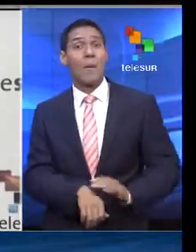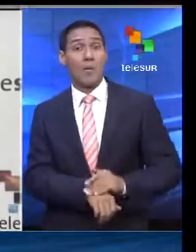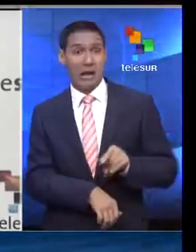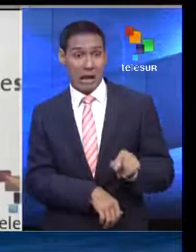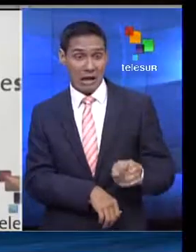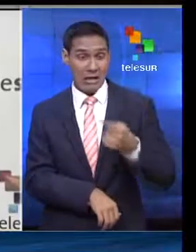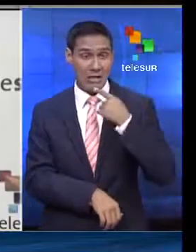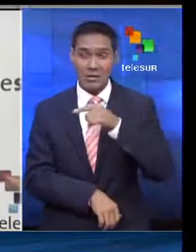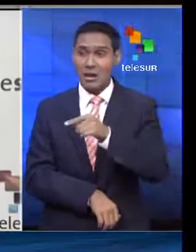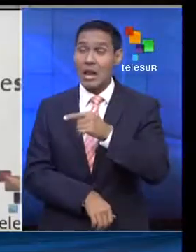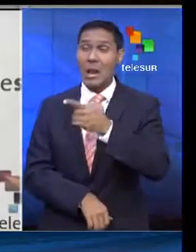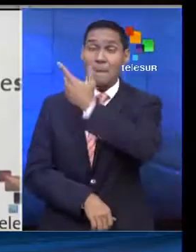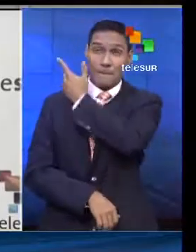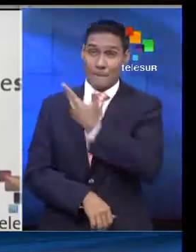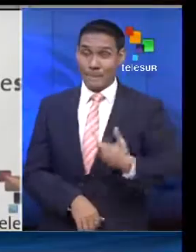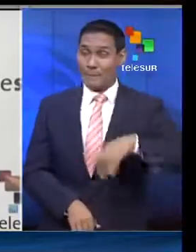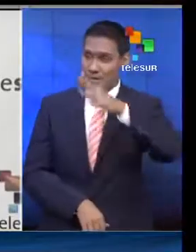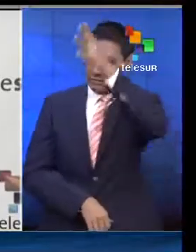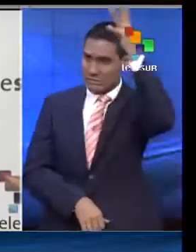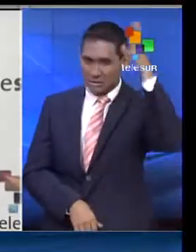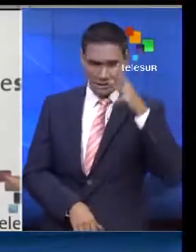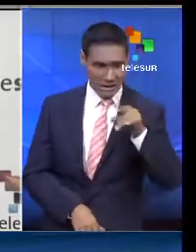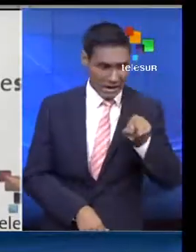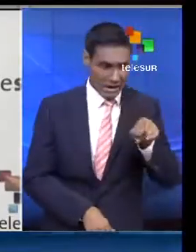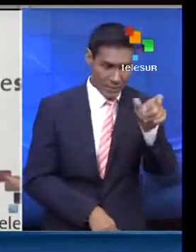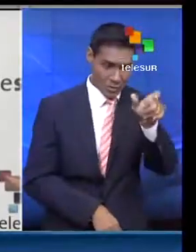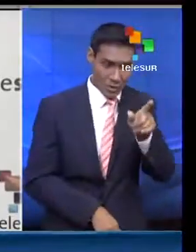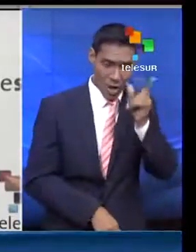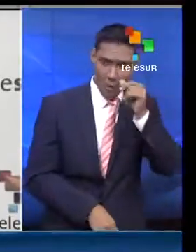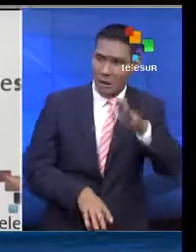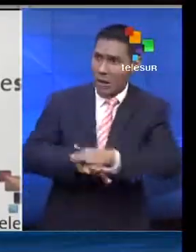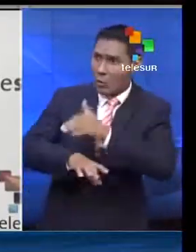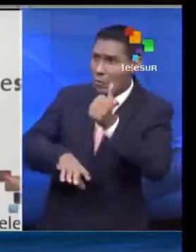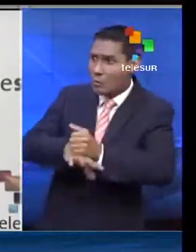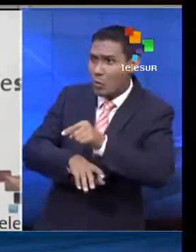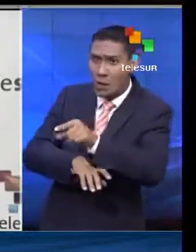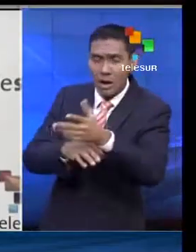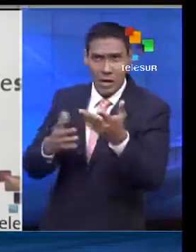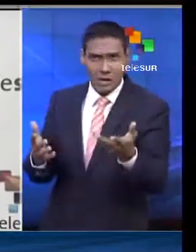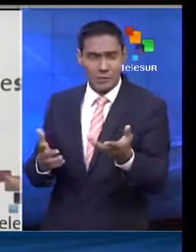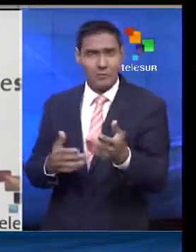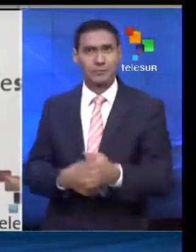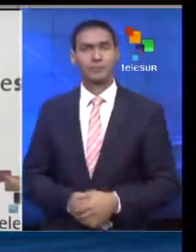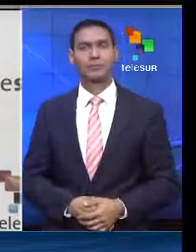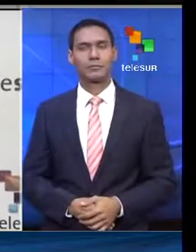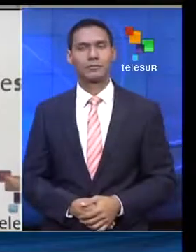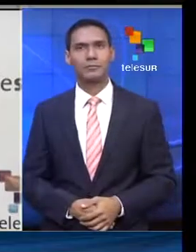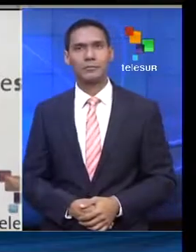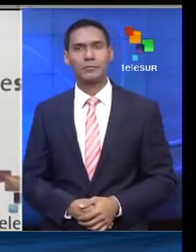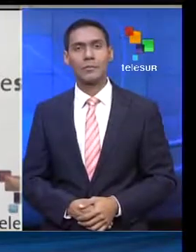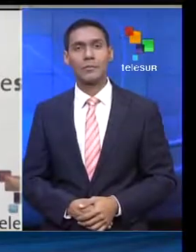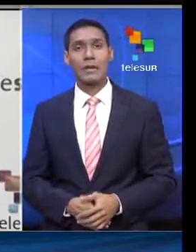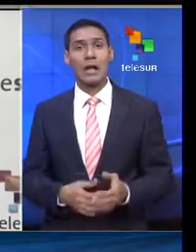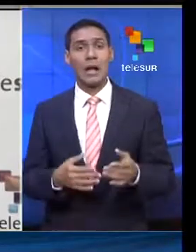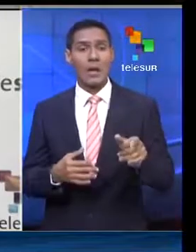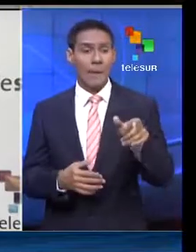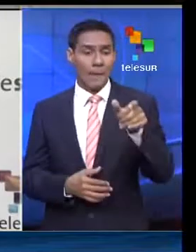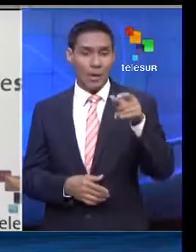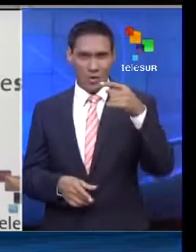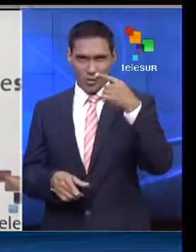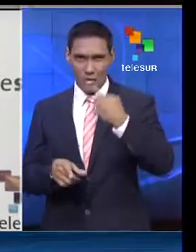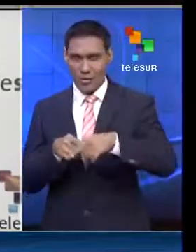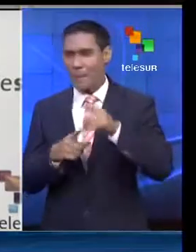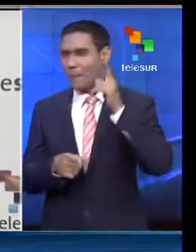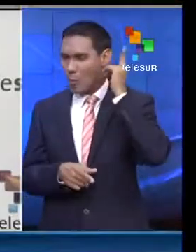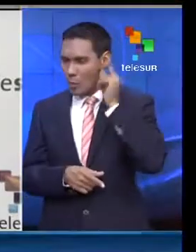imputado a la Presidenta esta grave acusación. Por último, te puedo decir que la Procuradora General ya designó al